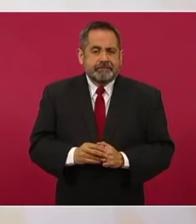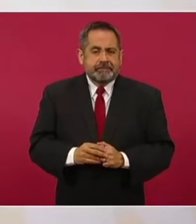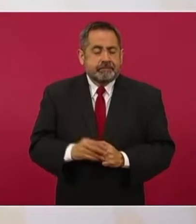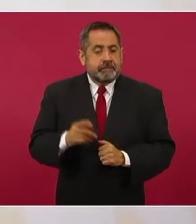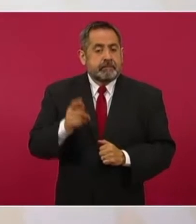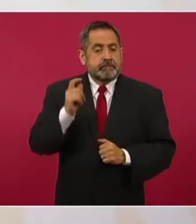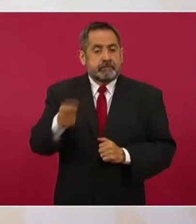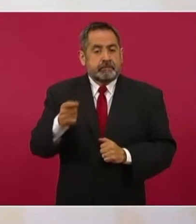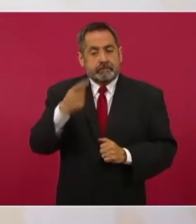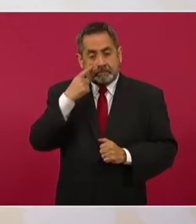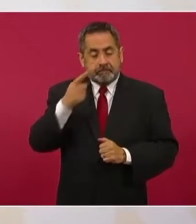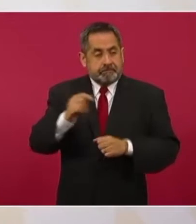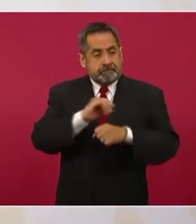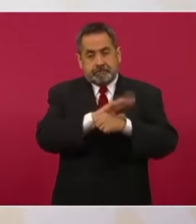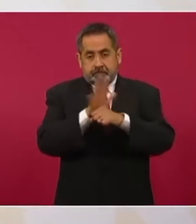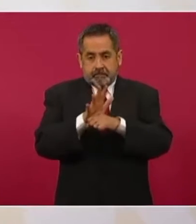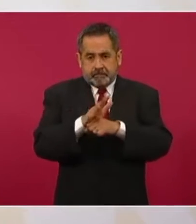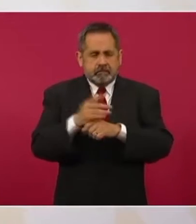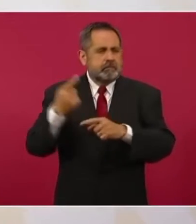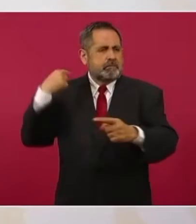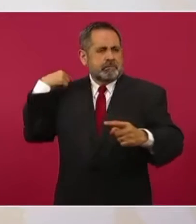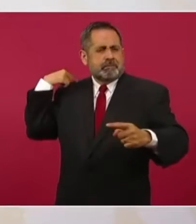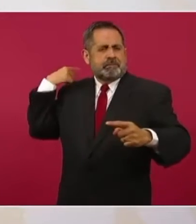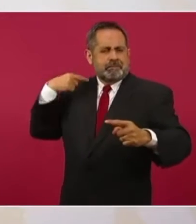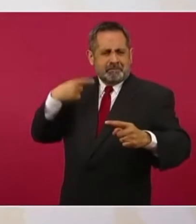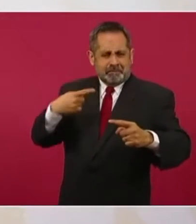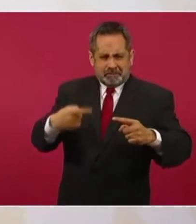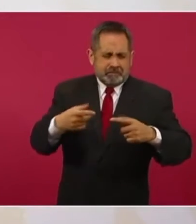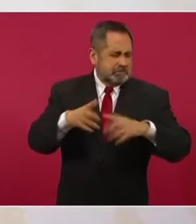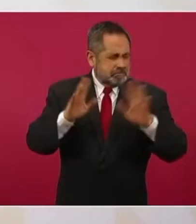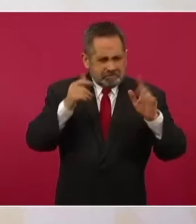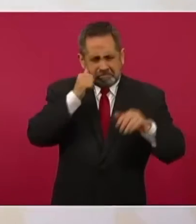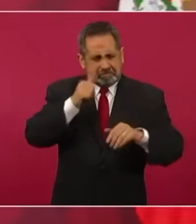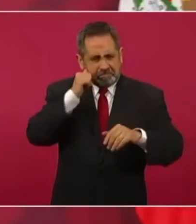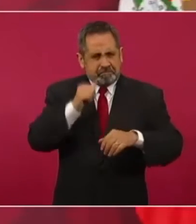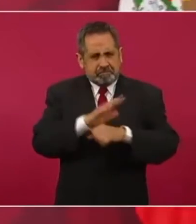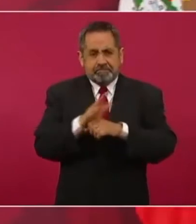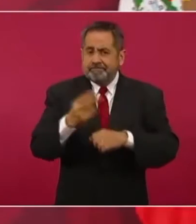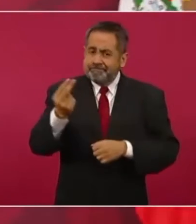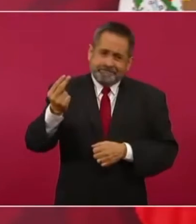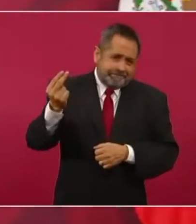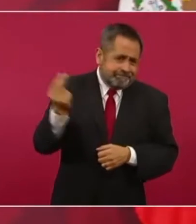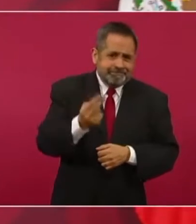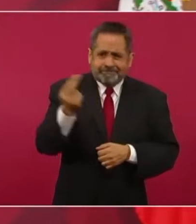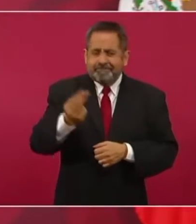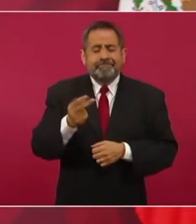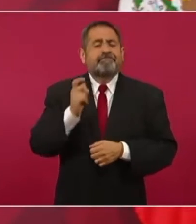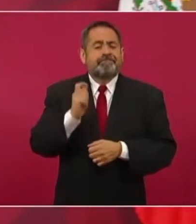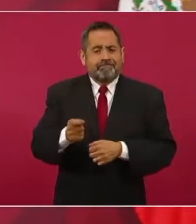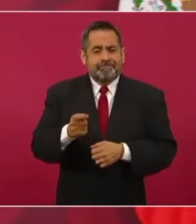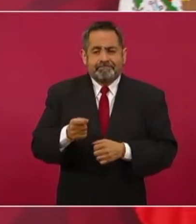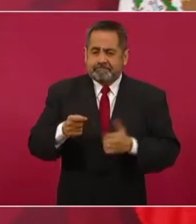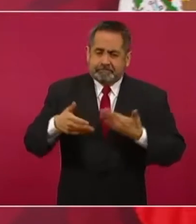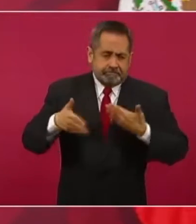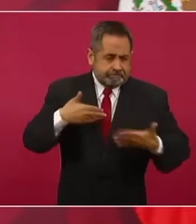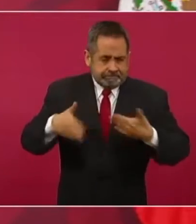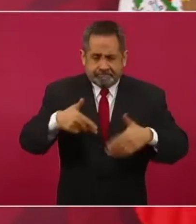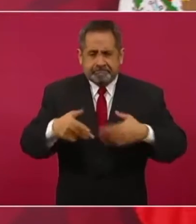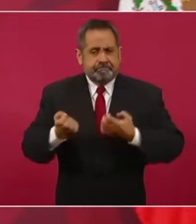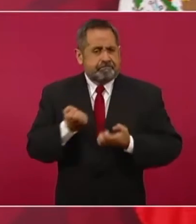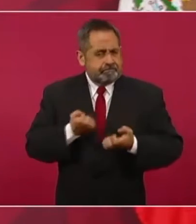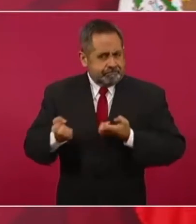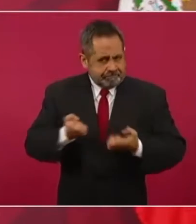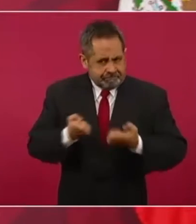Ahora, con la pandemia y siempre necesitamos caminar y hacer